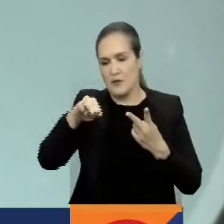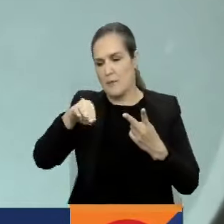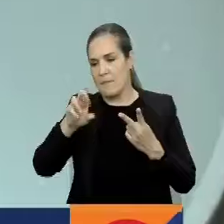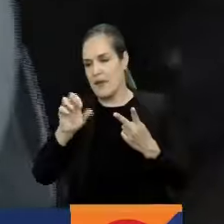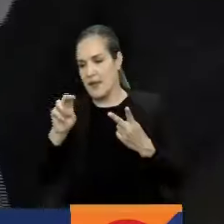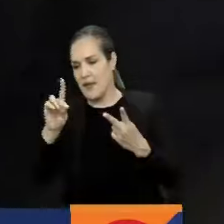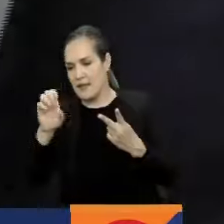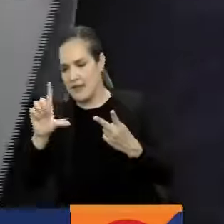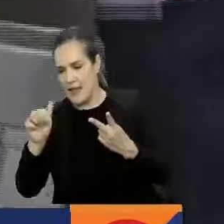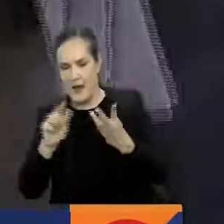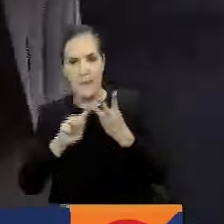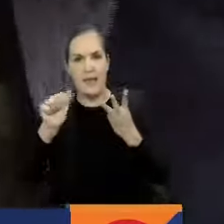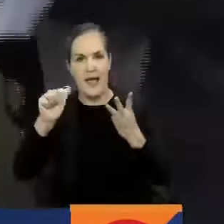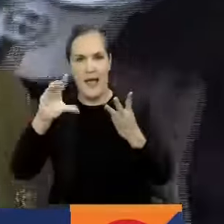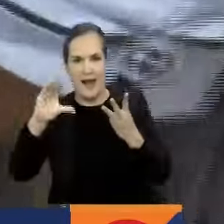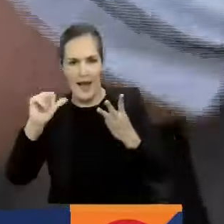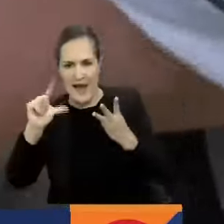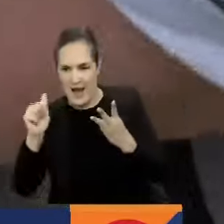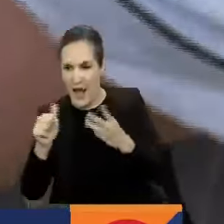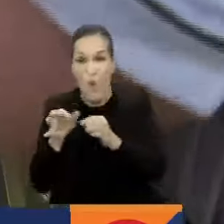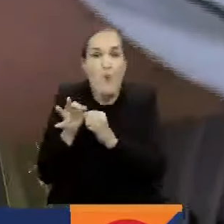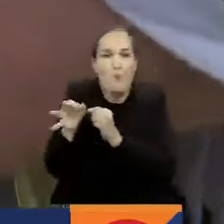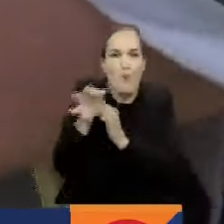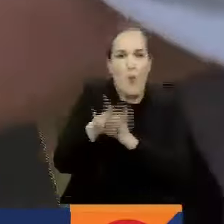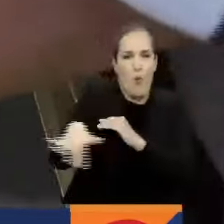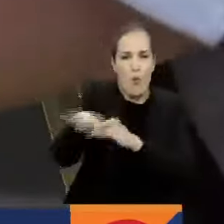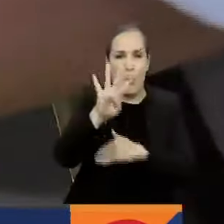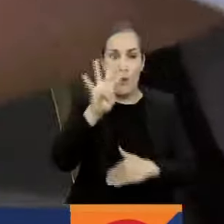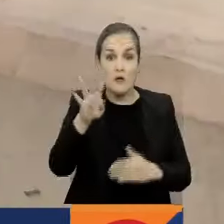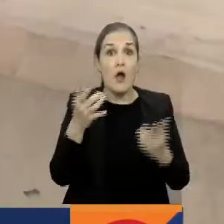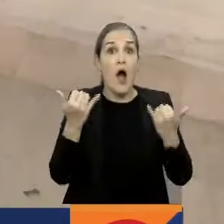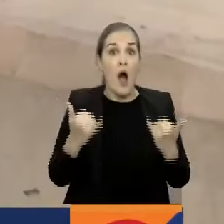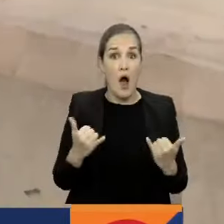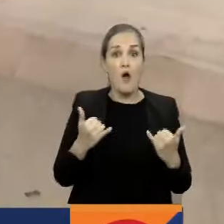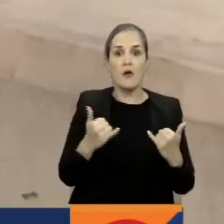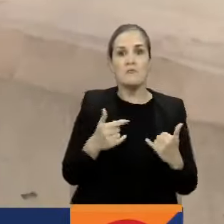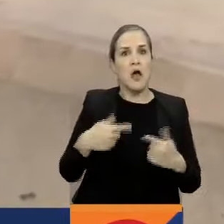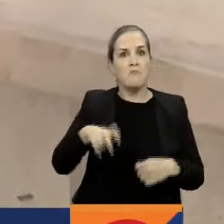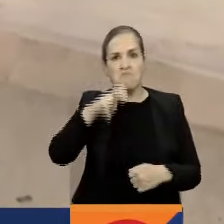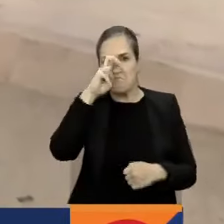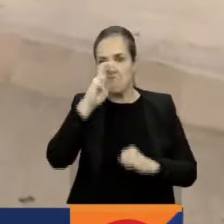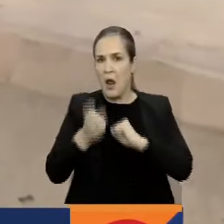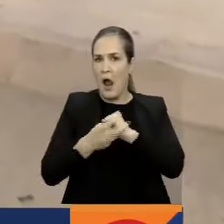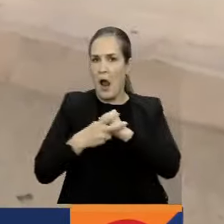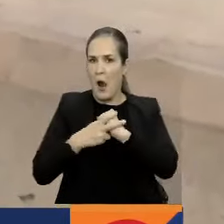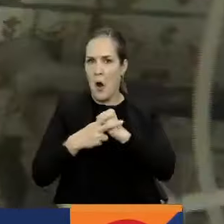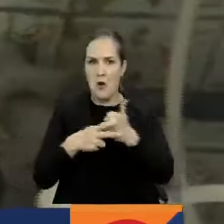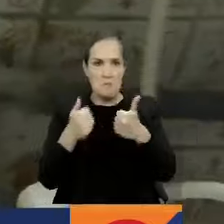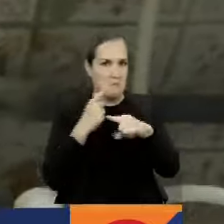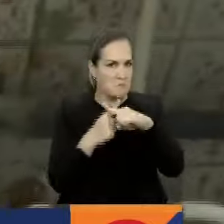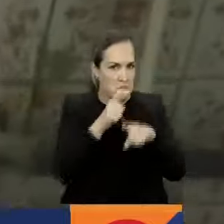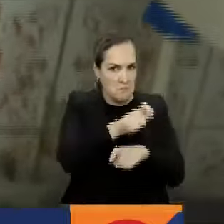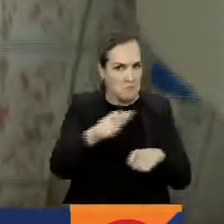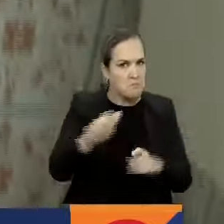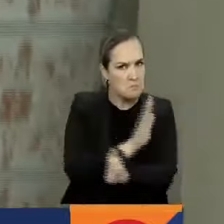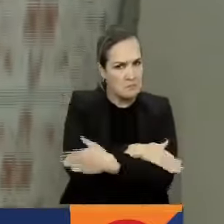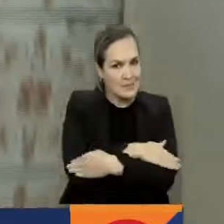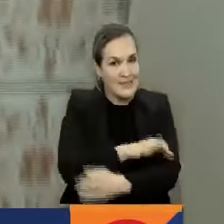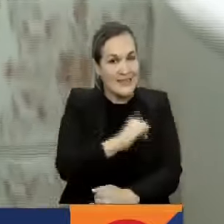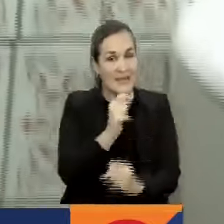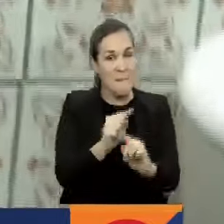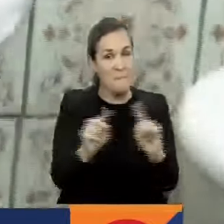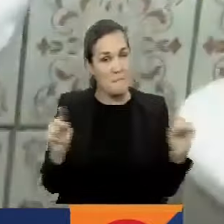Aunque está a punto de concluir el cuarto ciclo de racionamiento y se ha notado un ahorro positivo por parte de la ciudadanía, las autoridades